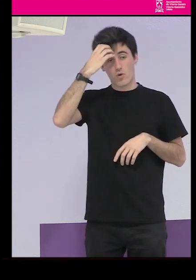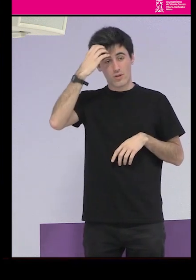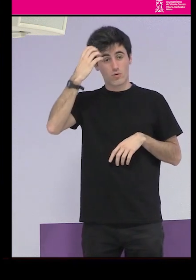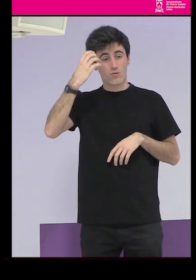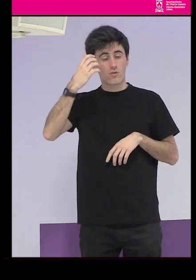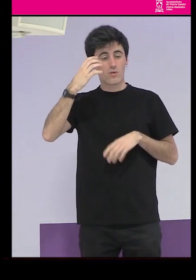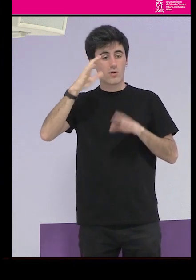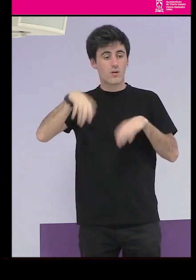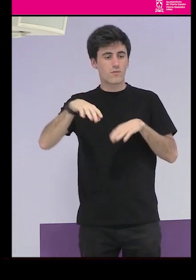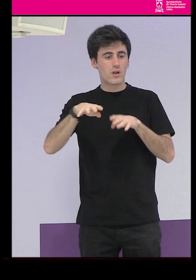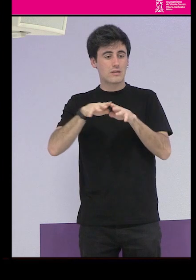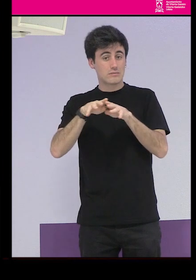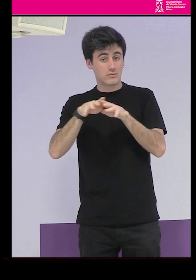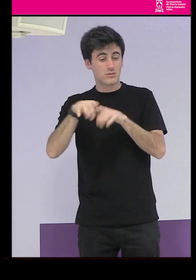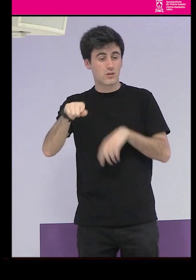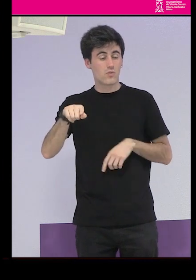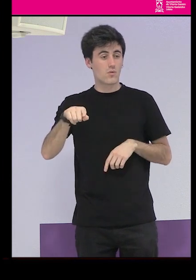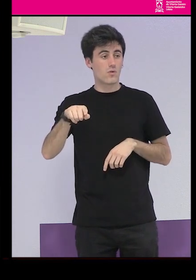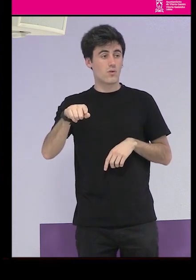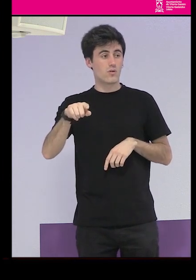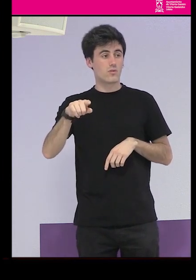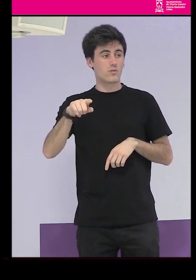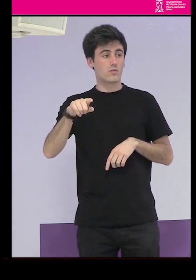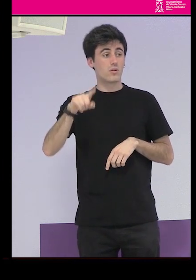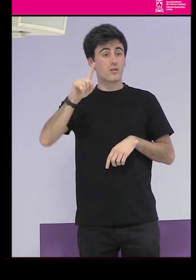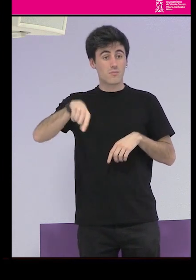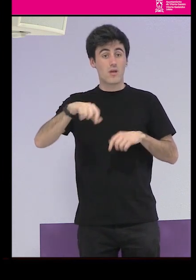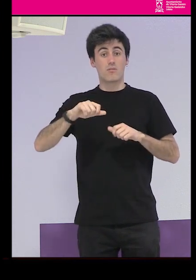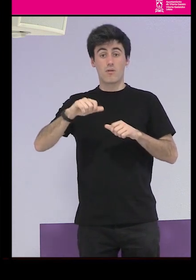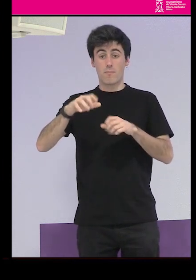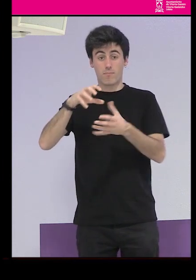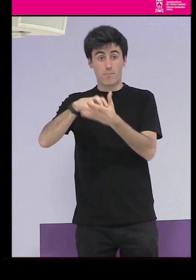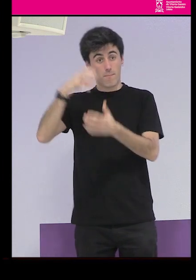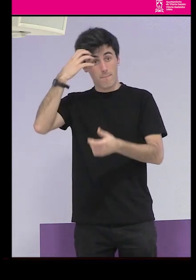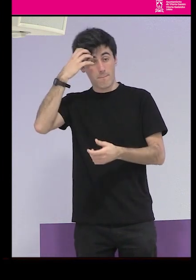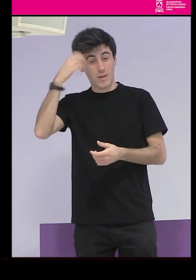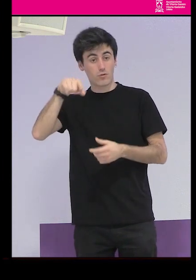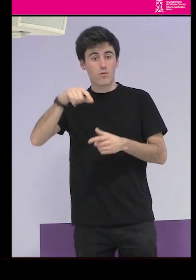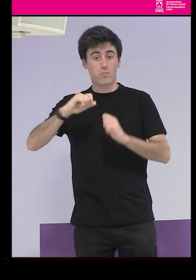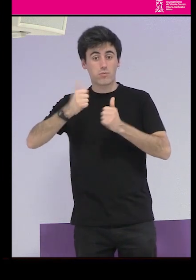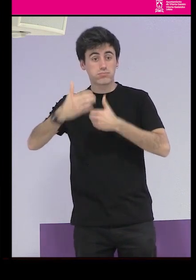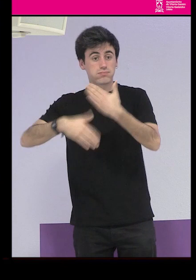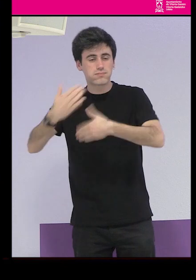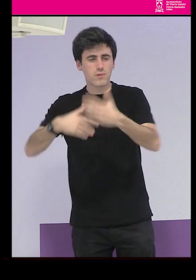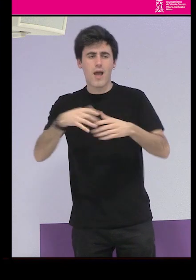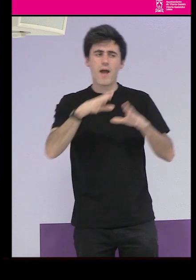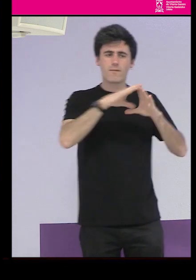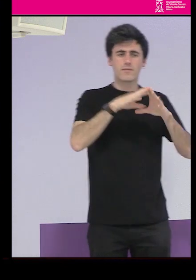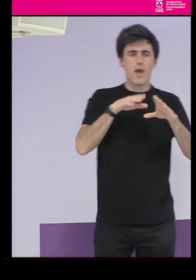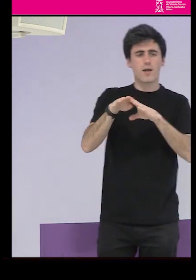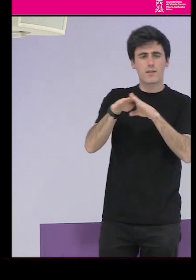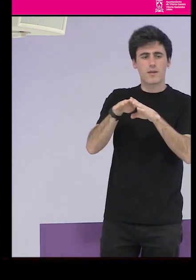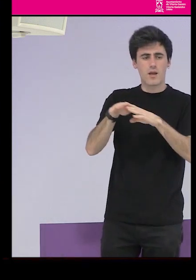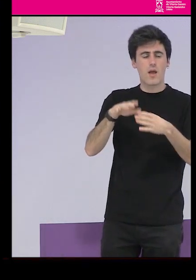lo criticó Malgarita Nelken y este estando en funcionamiento lo criticaron las feministas que entonces estaban dando guerra la revista Vindicación